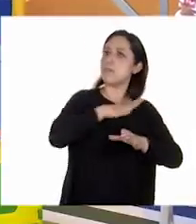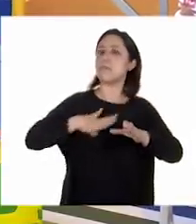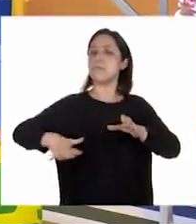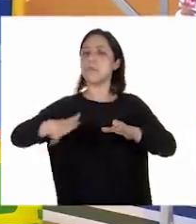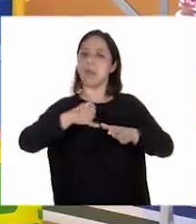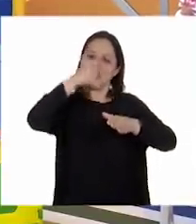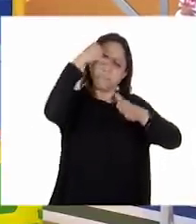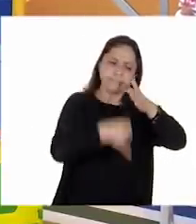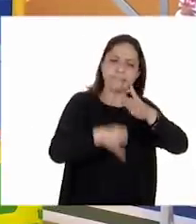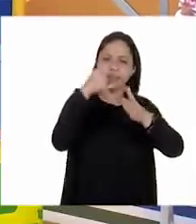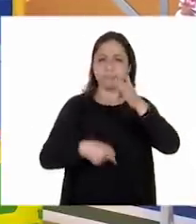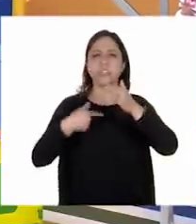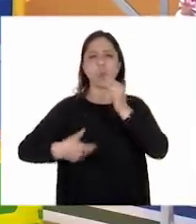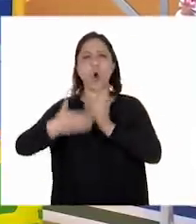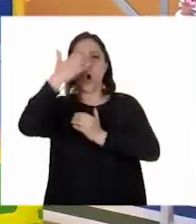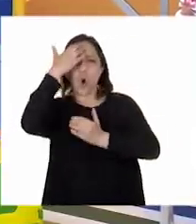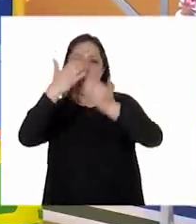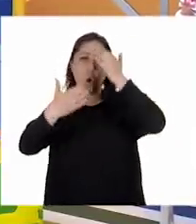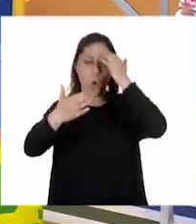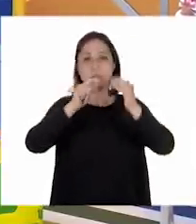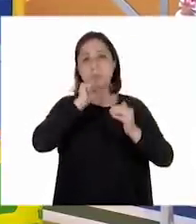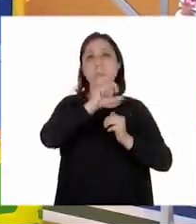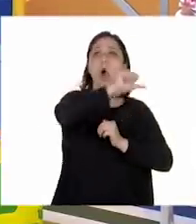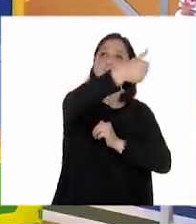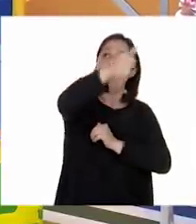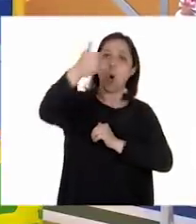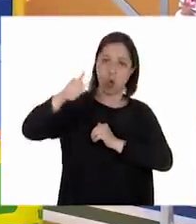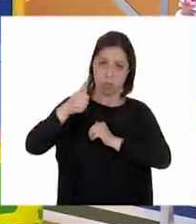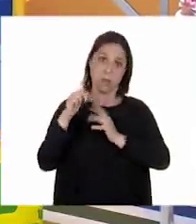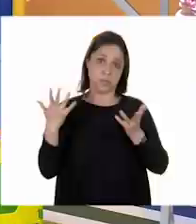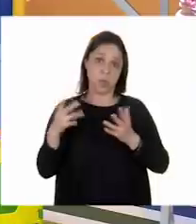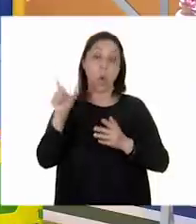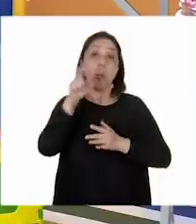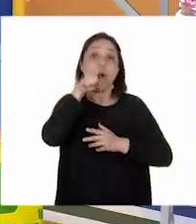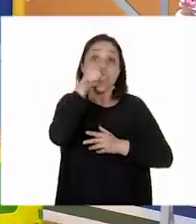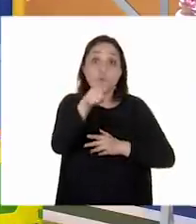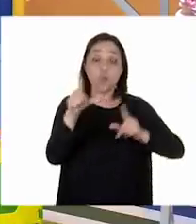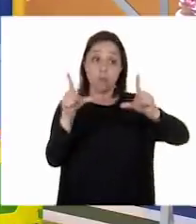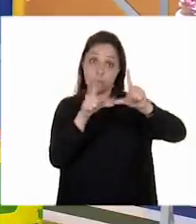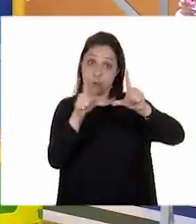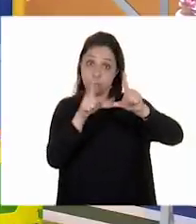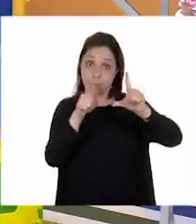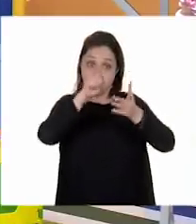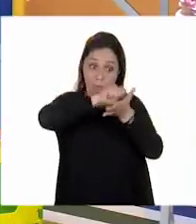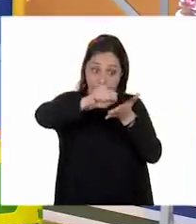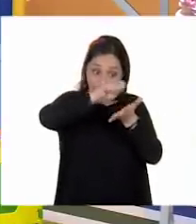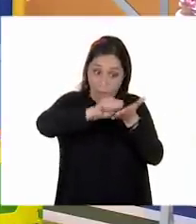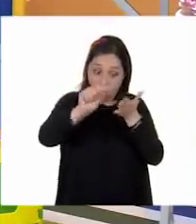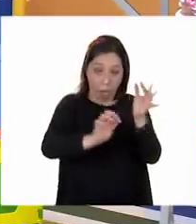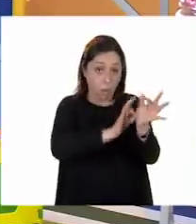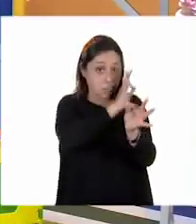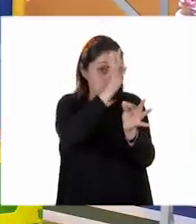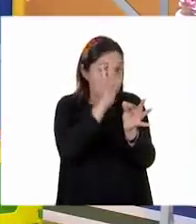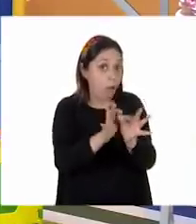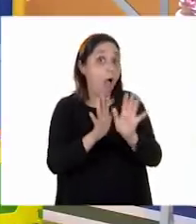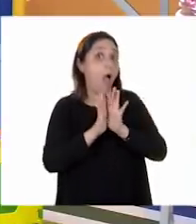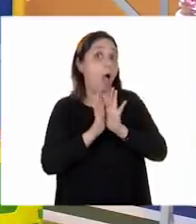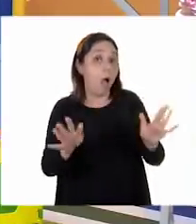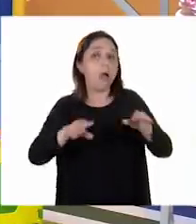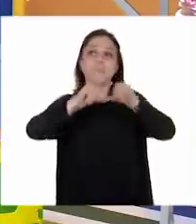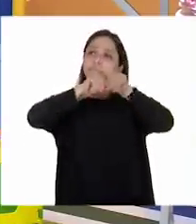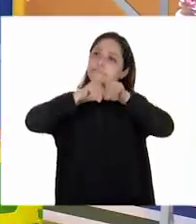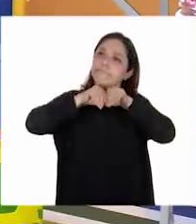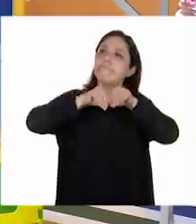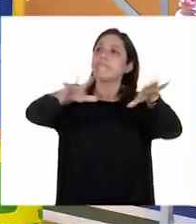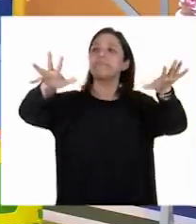comunidades. Claro. Recuerda que cuando tú termines de elaborar tu ficha informativa, la compartas con